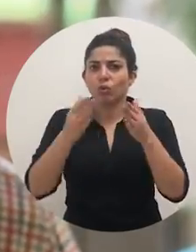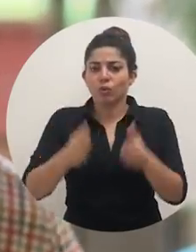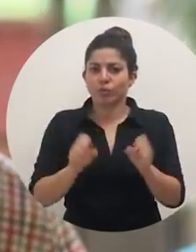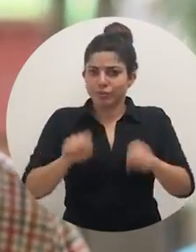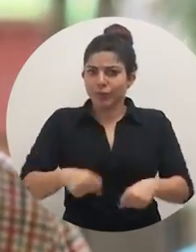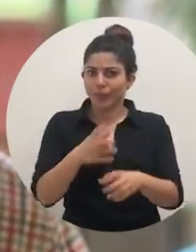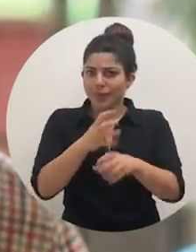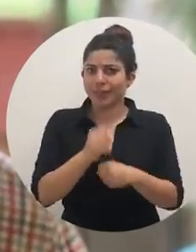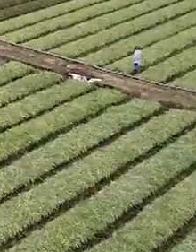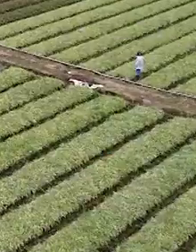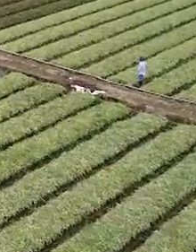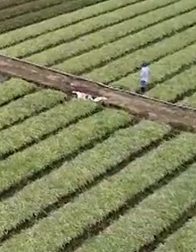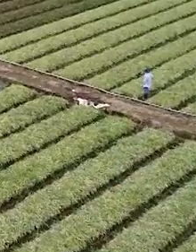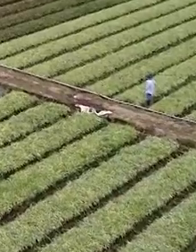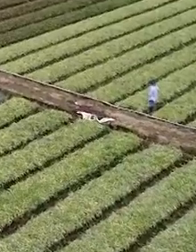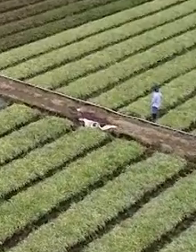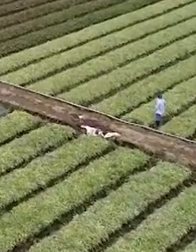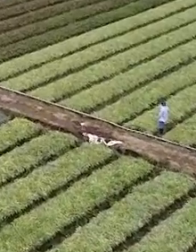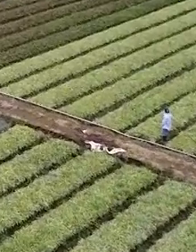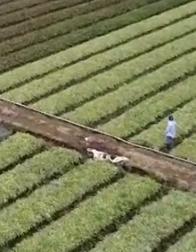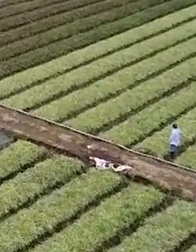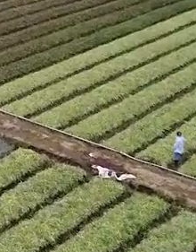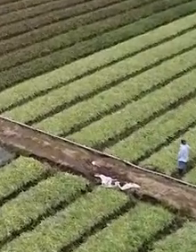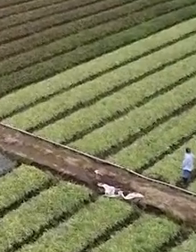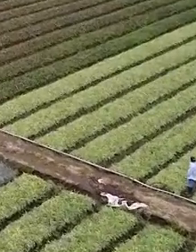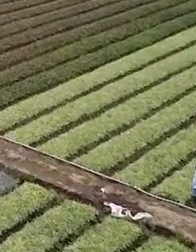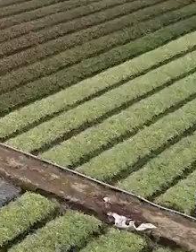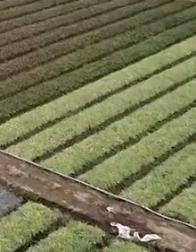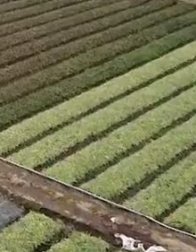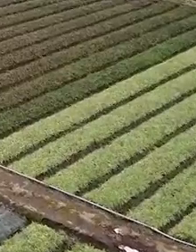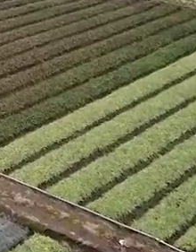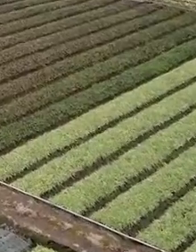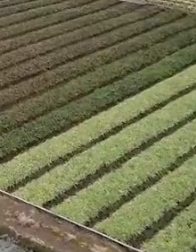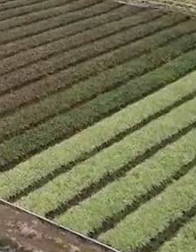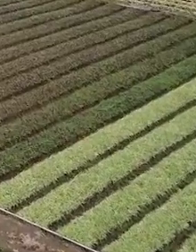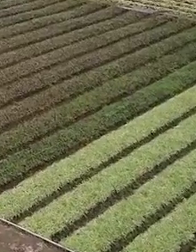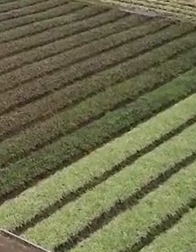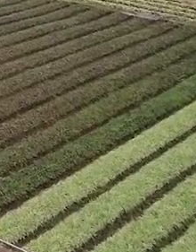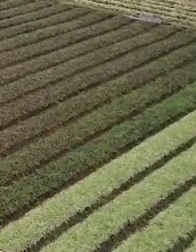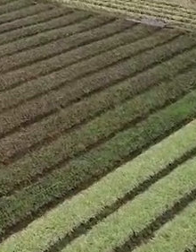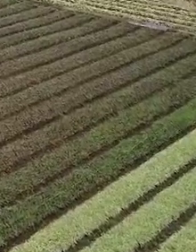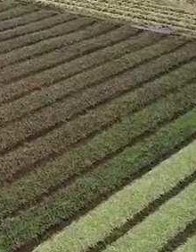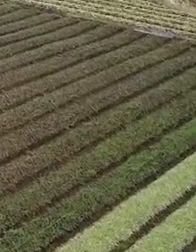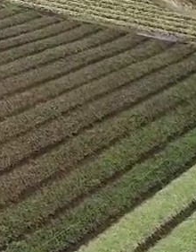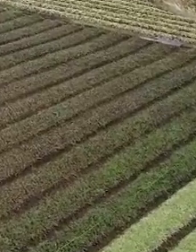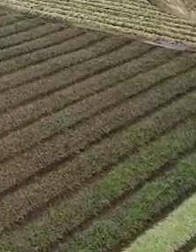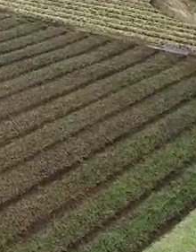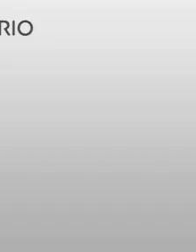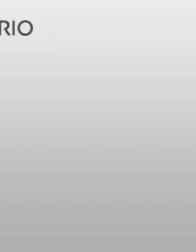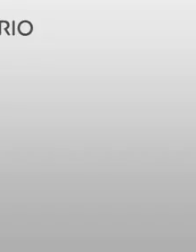a todos los productores de este país. Día del Agricultor y la Agricultora Costarricense, 15 de mayo del 2019.